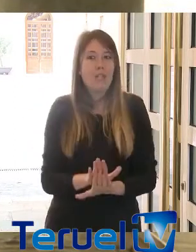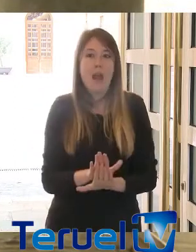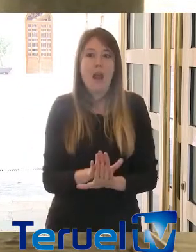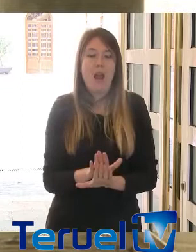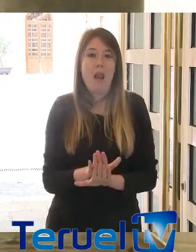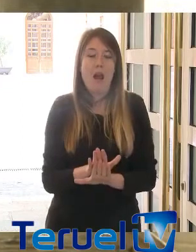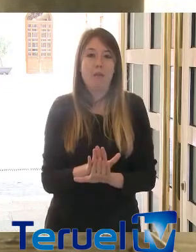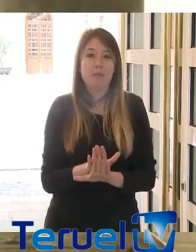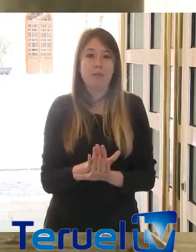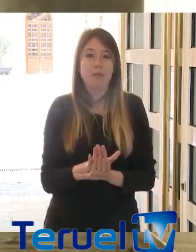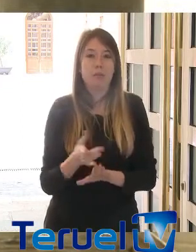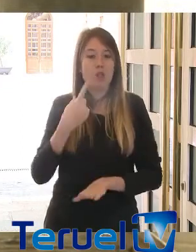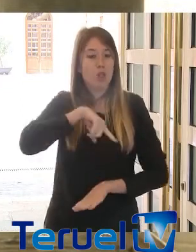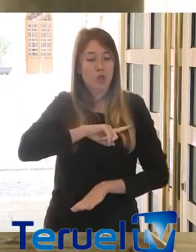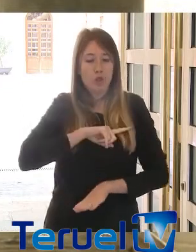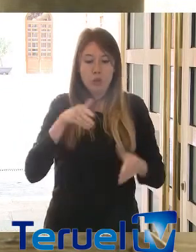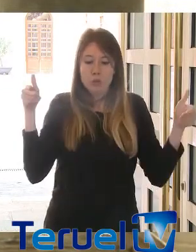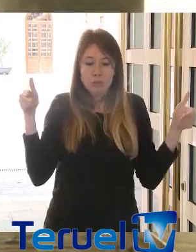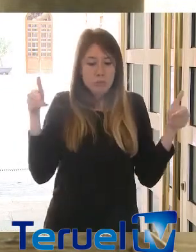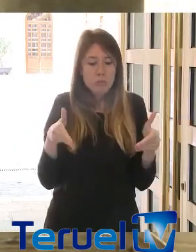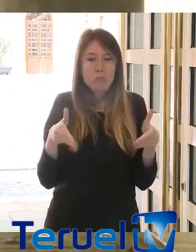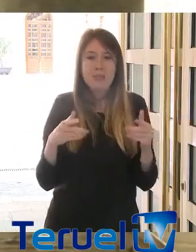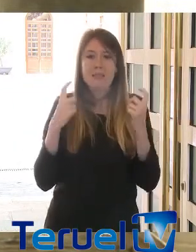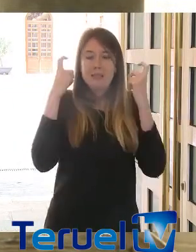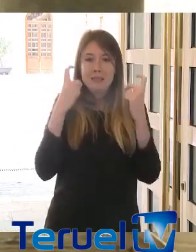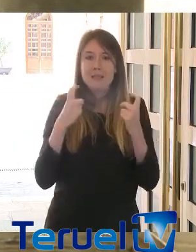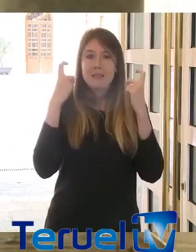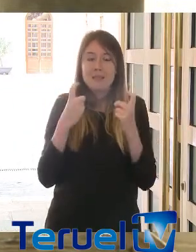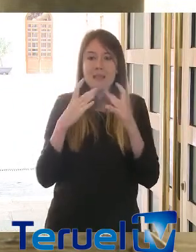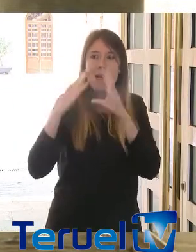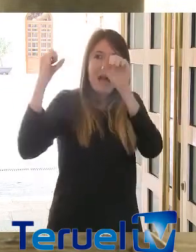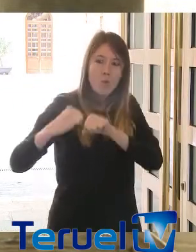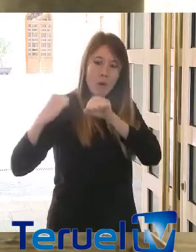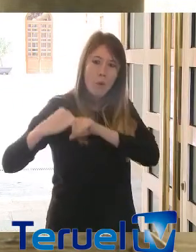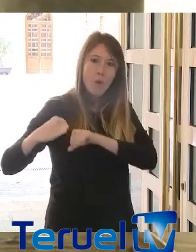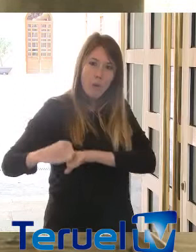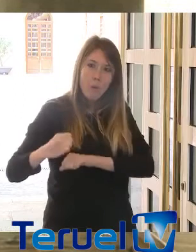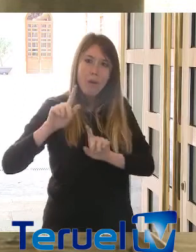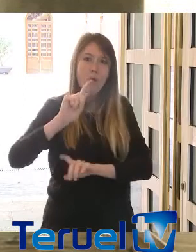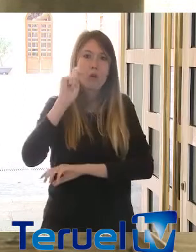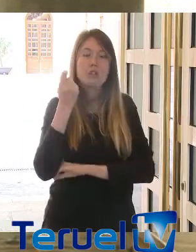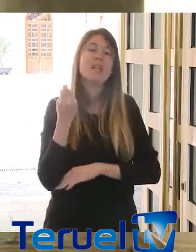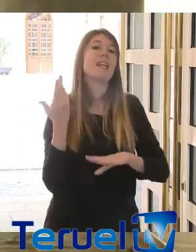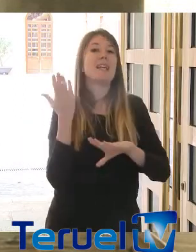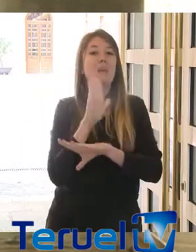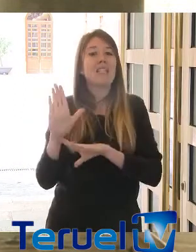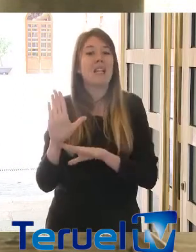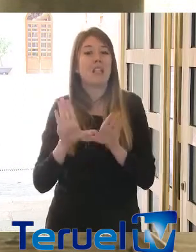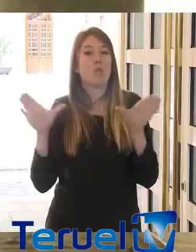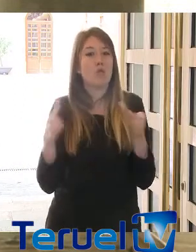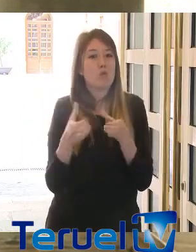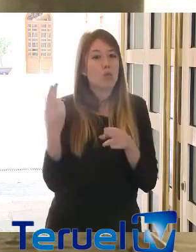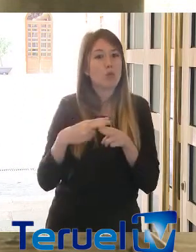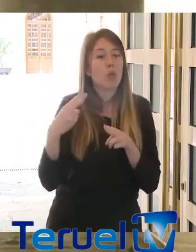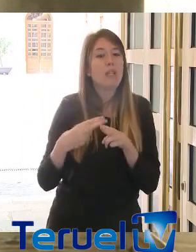inmersos en esta dinámica de acuerdo, representantes de fuerzas políticas